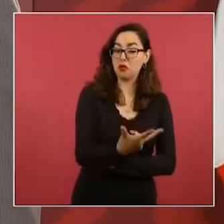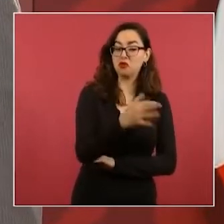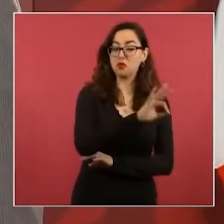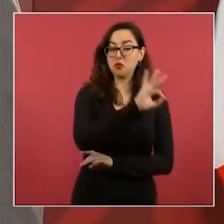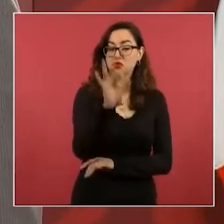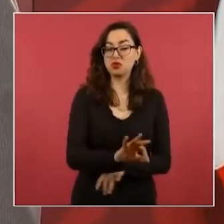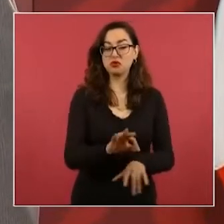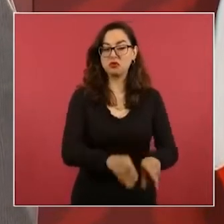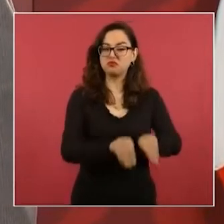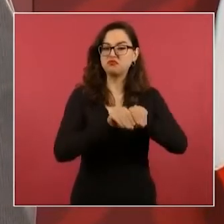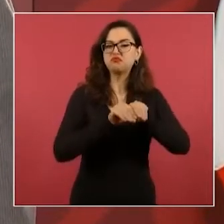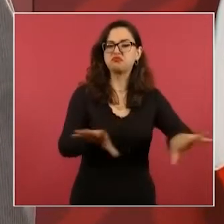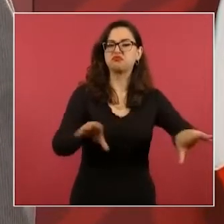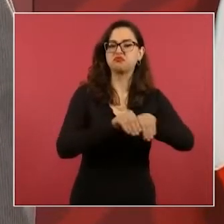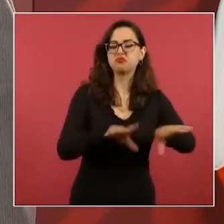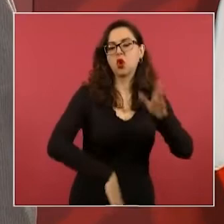está en contra de nosotros.